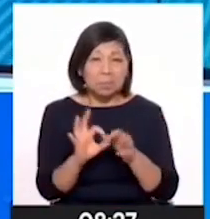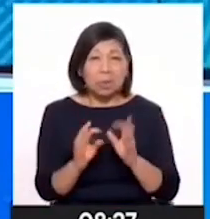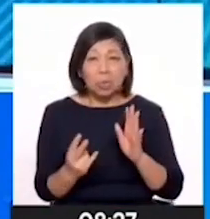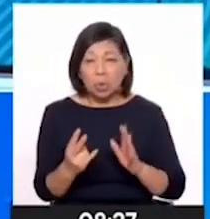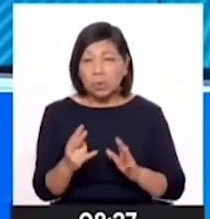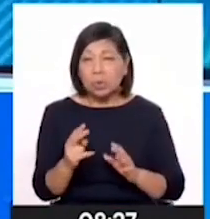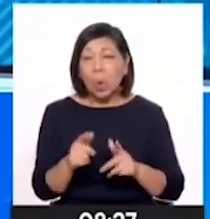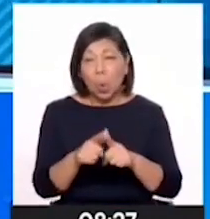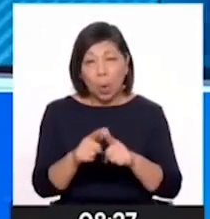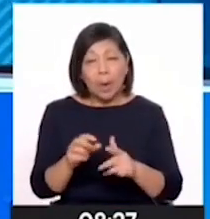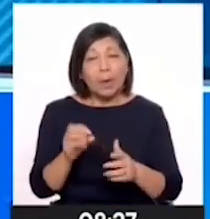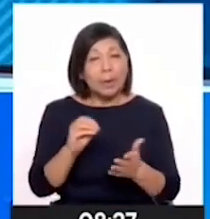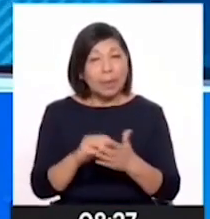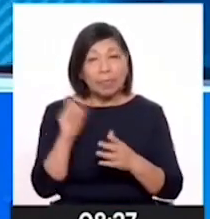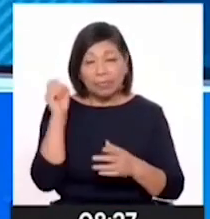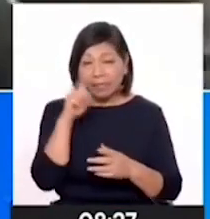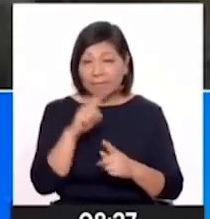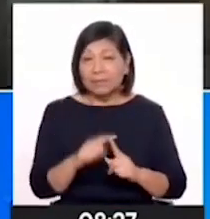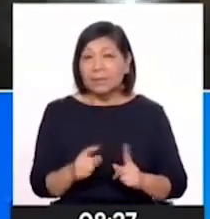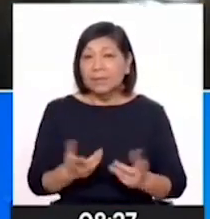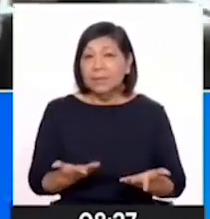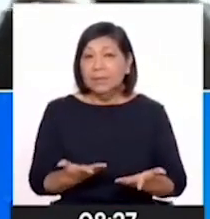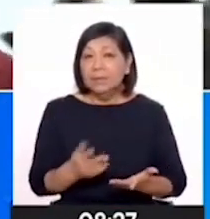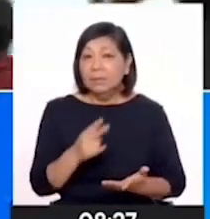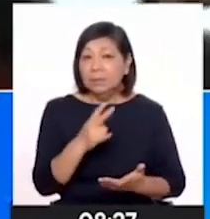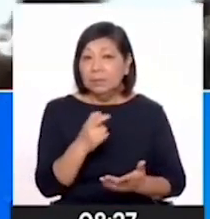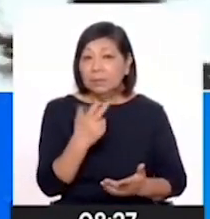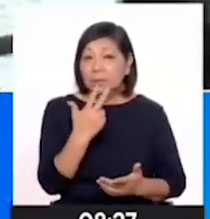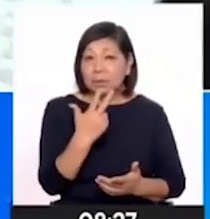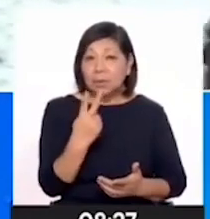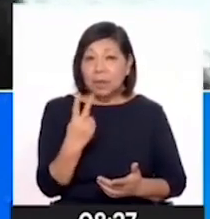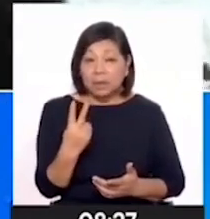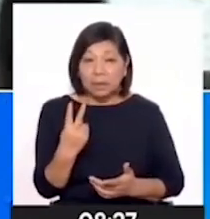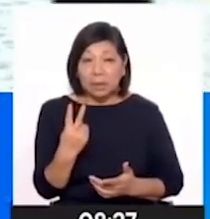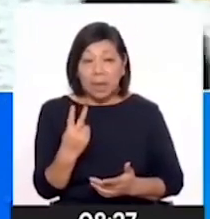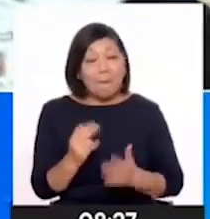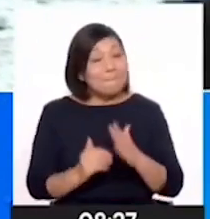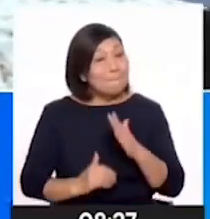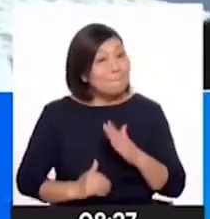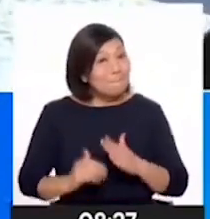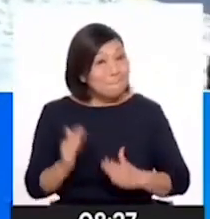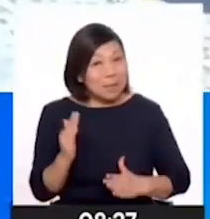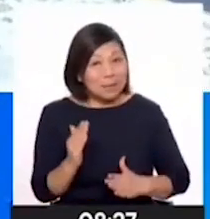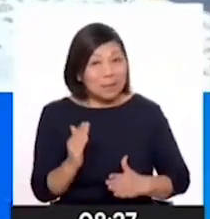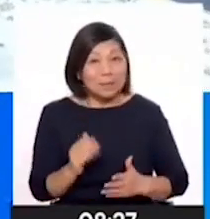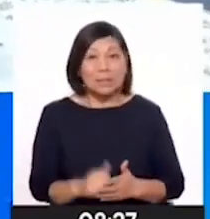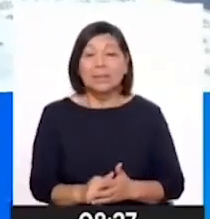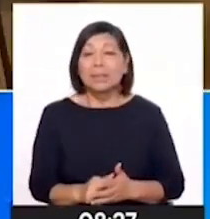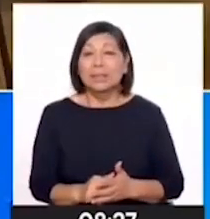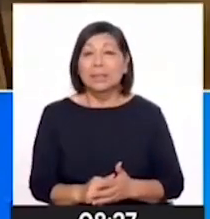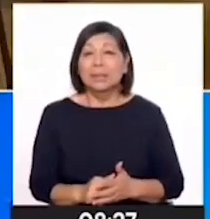puntos críticos, ¿no? Y 232, los más realmente